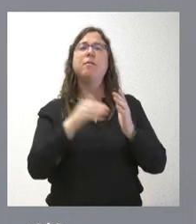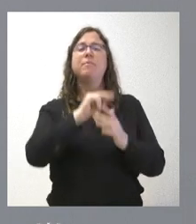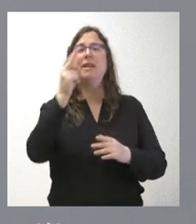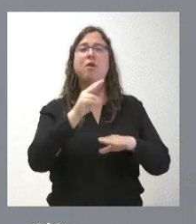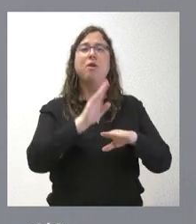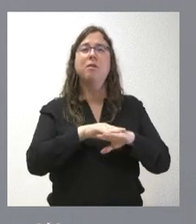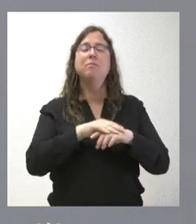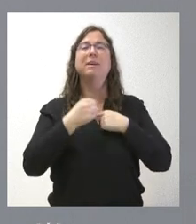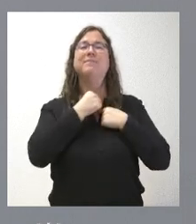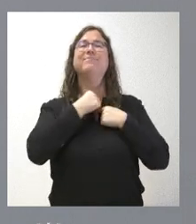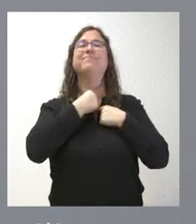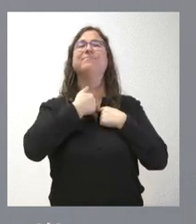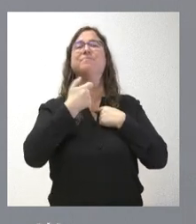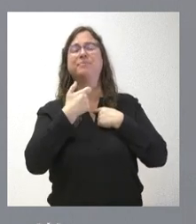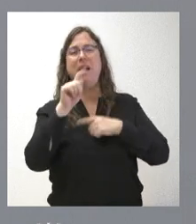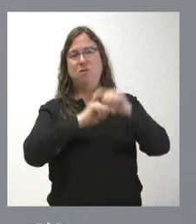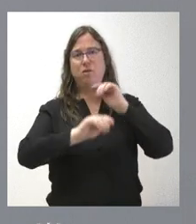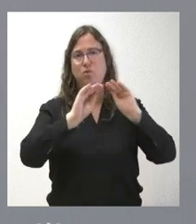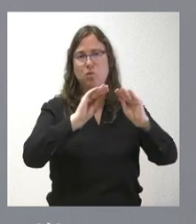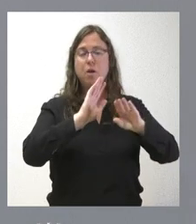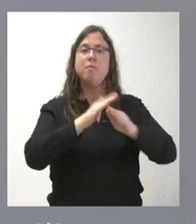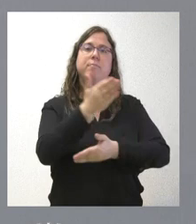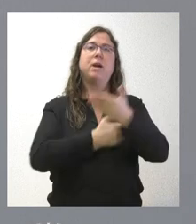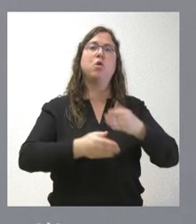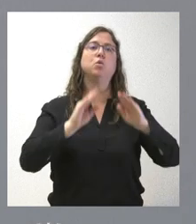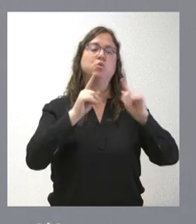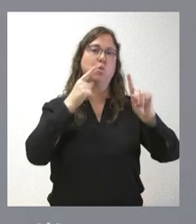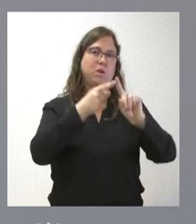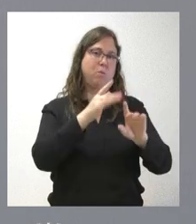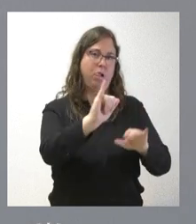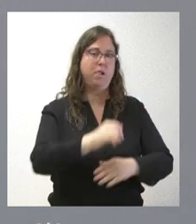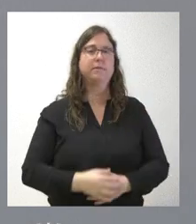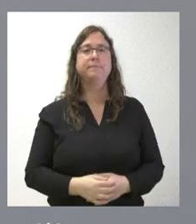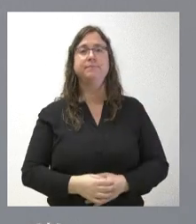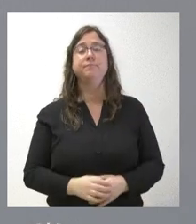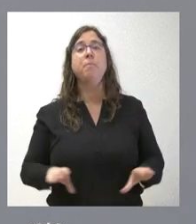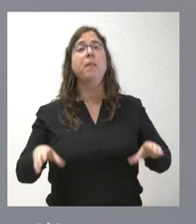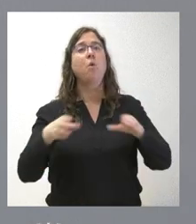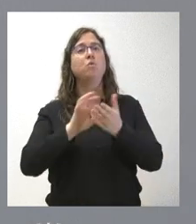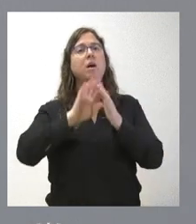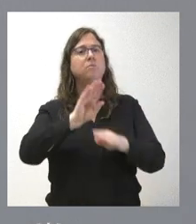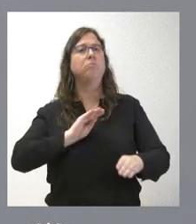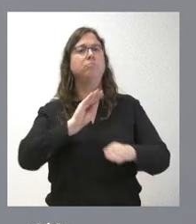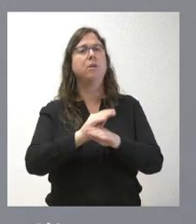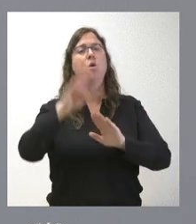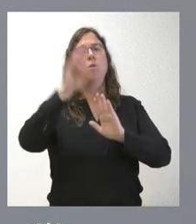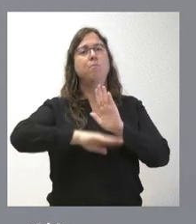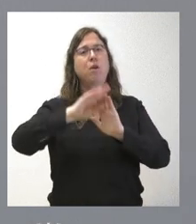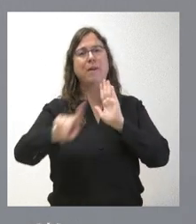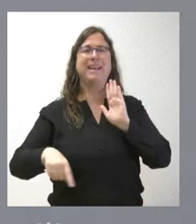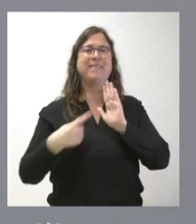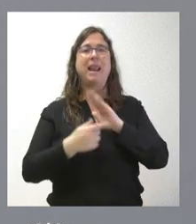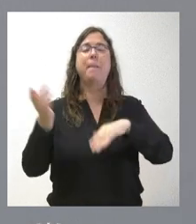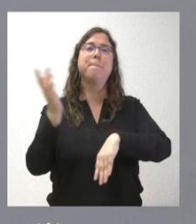laringetomizados para colaborar en los fines que le están encomendados. La Junta financia el programa integral del médico